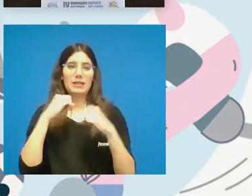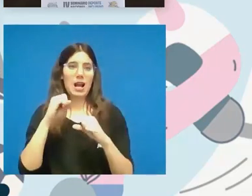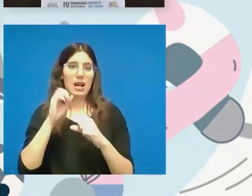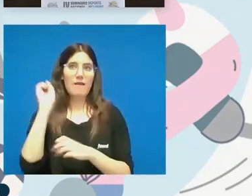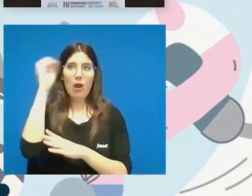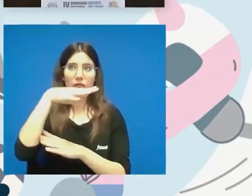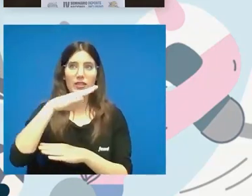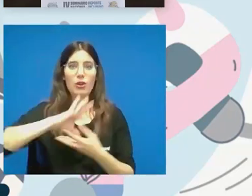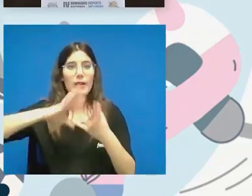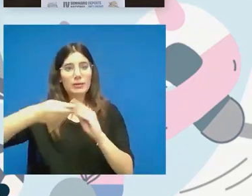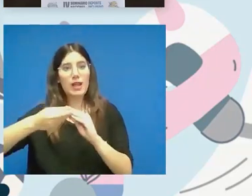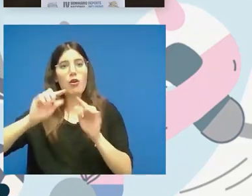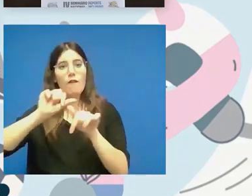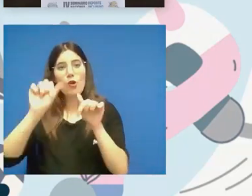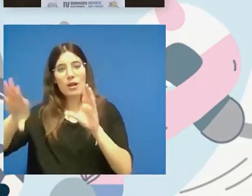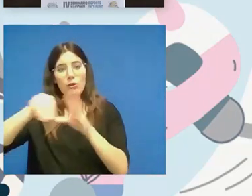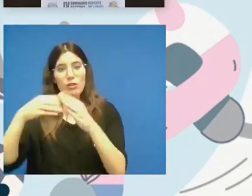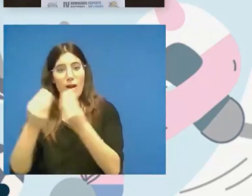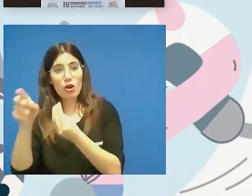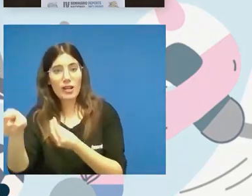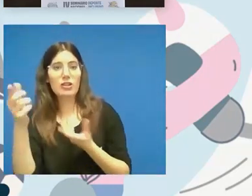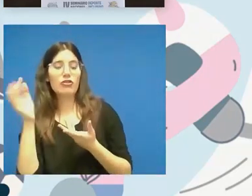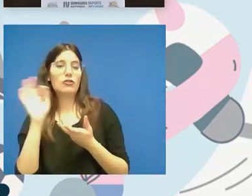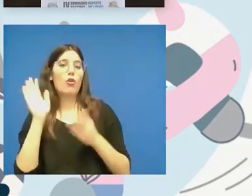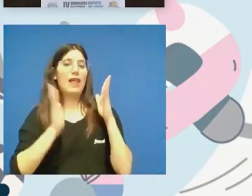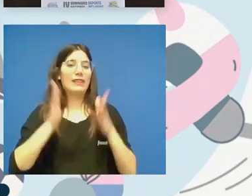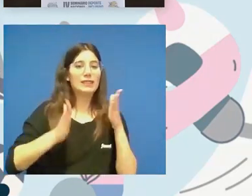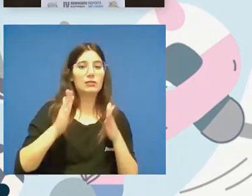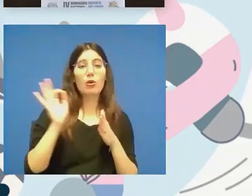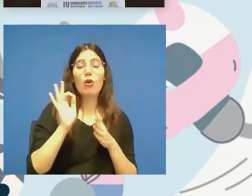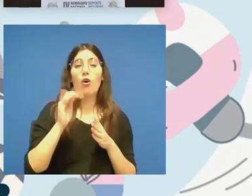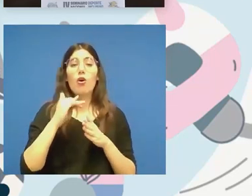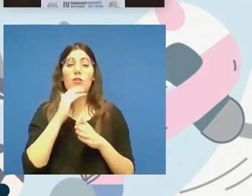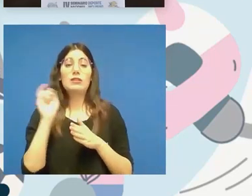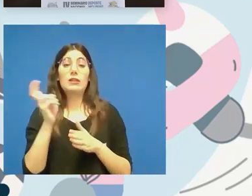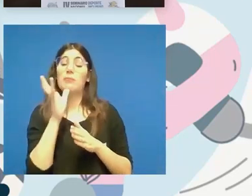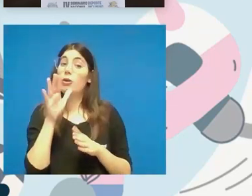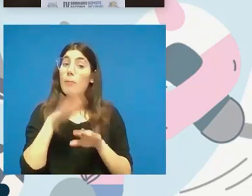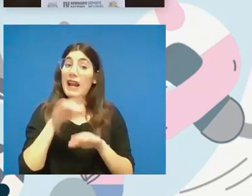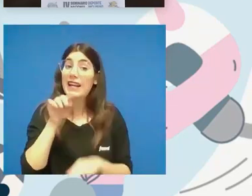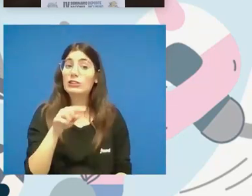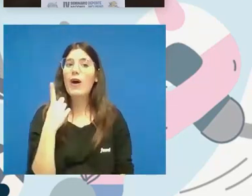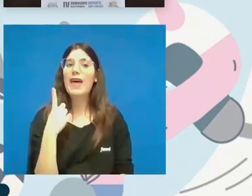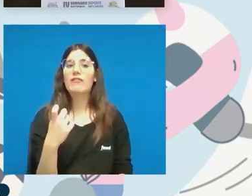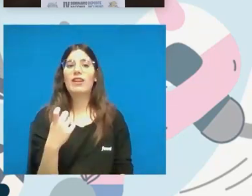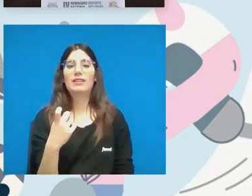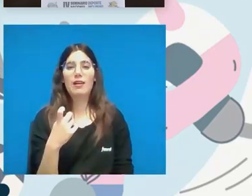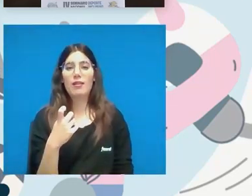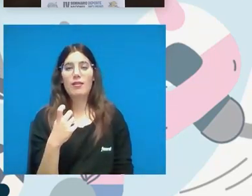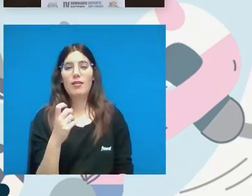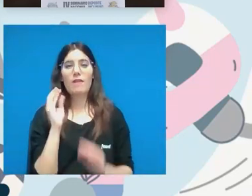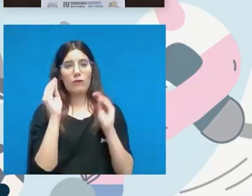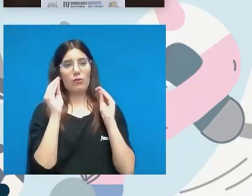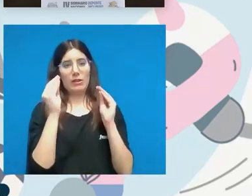con ellos de manera inclusiva atletismo de manera inclusiva pero para eso hacen falta formación